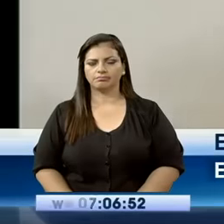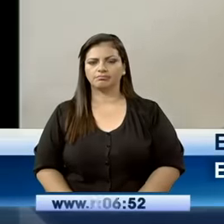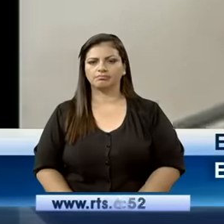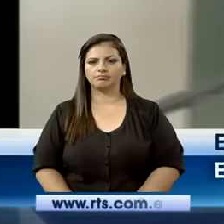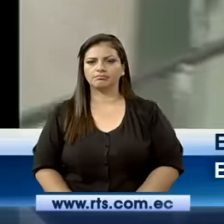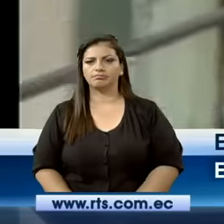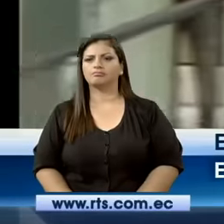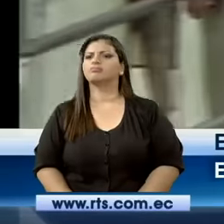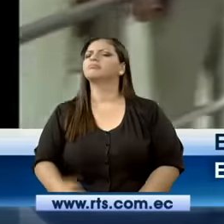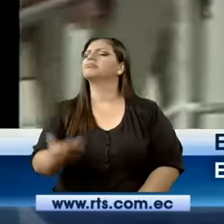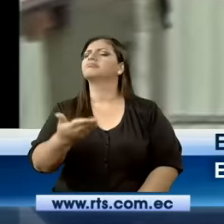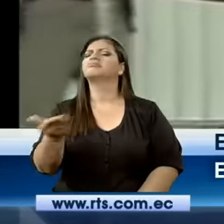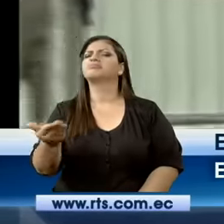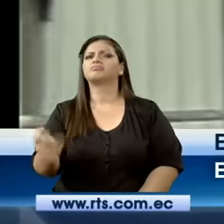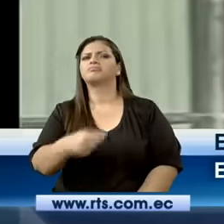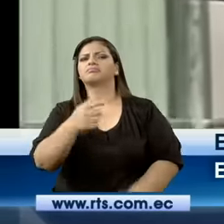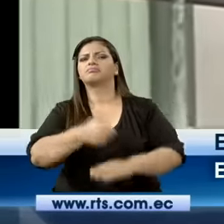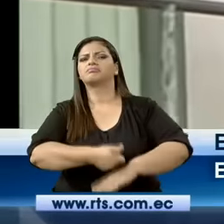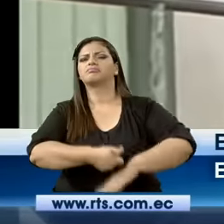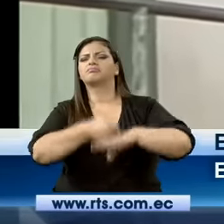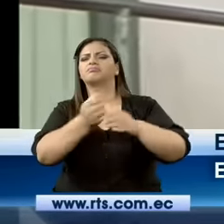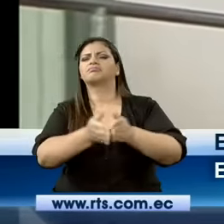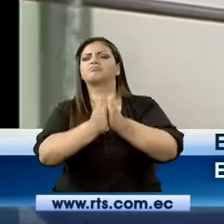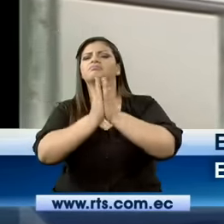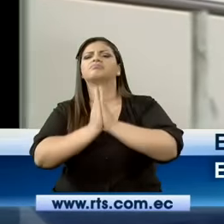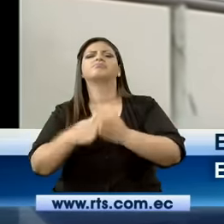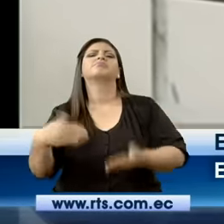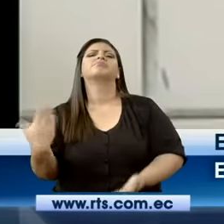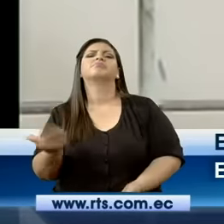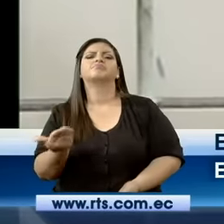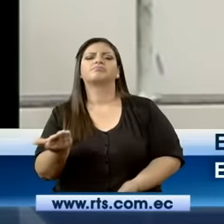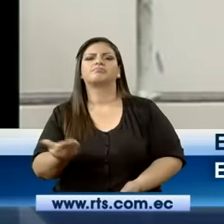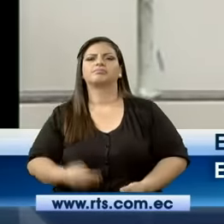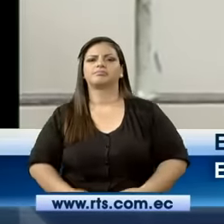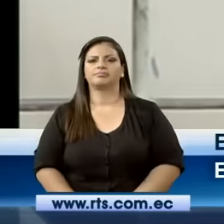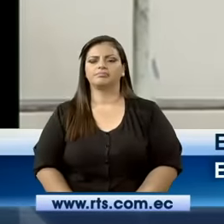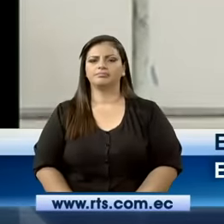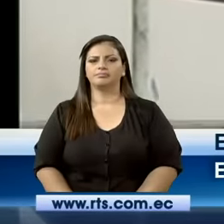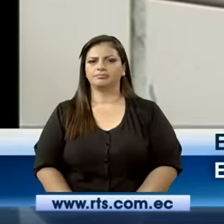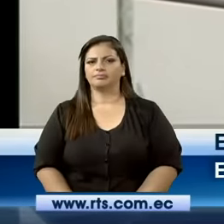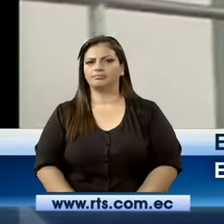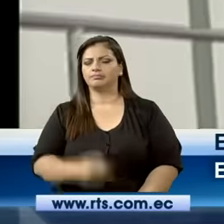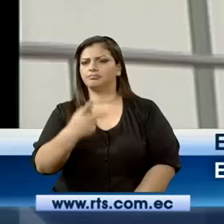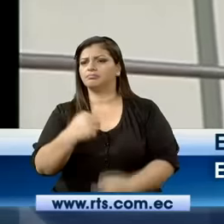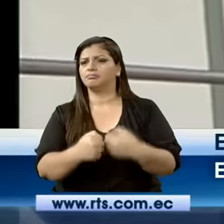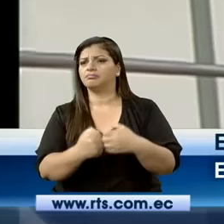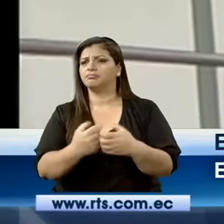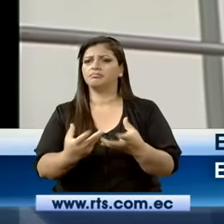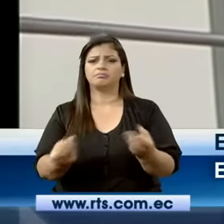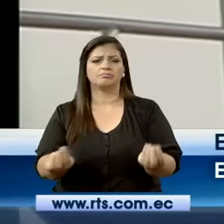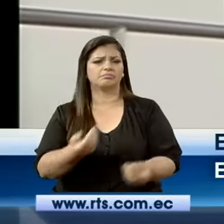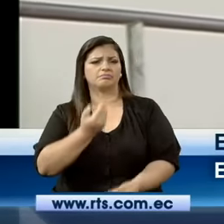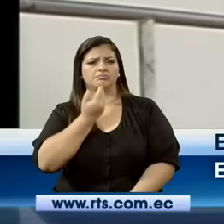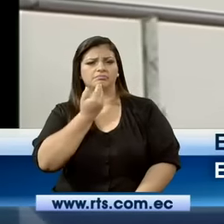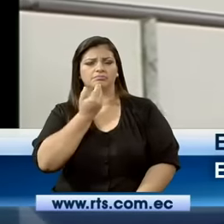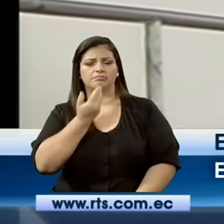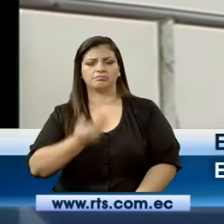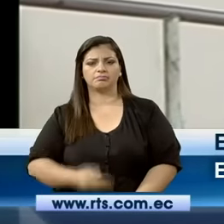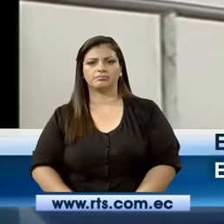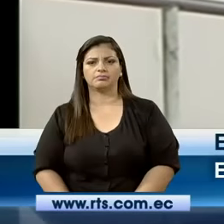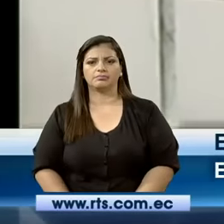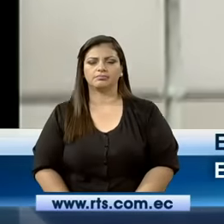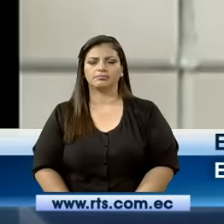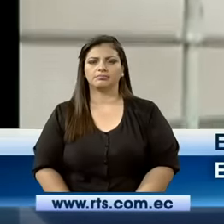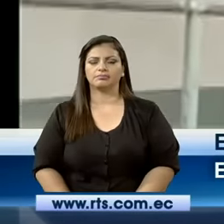¿qué es lo que solicita a las autoridades competentes, en este caso, para tomar correctivos y evitar que se roben el alimento de los niños?